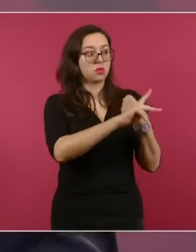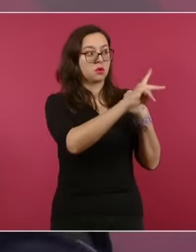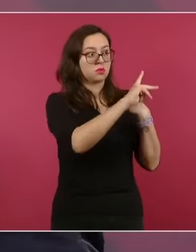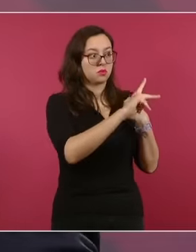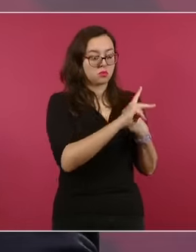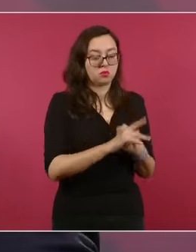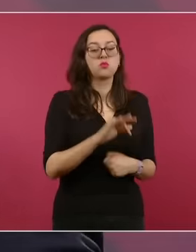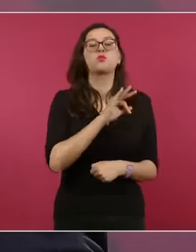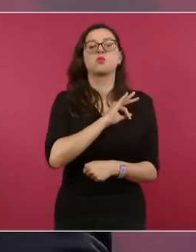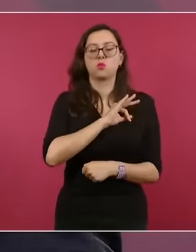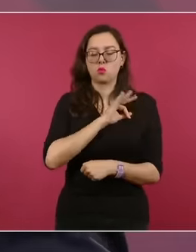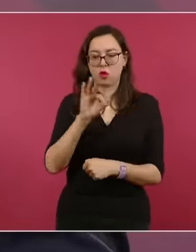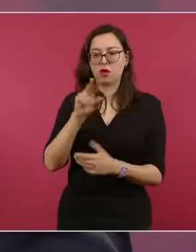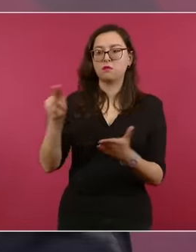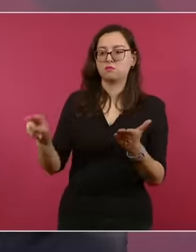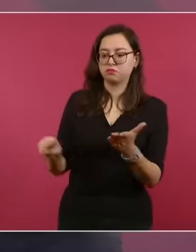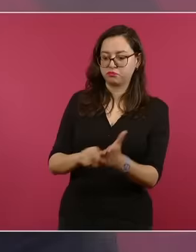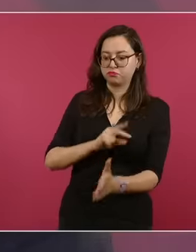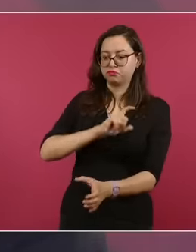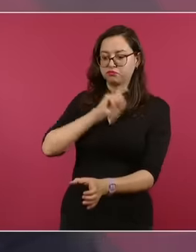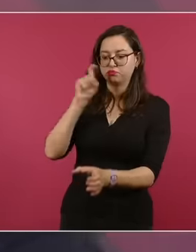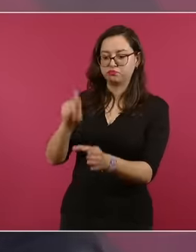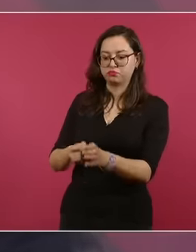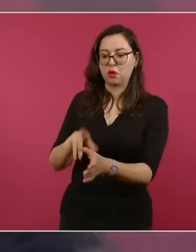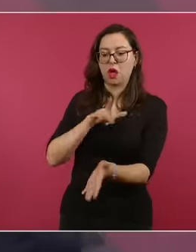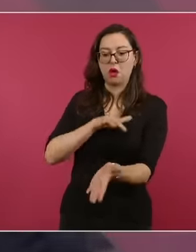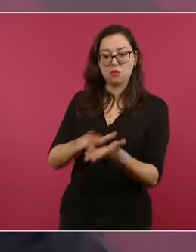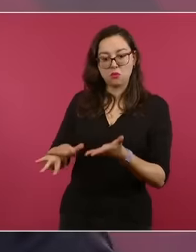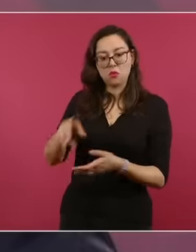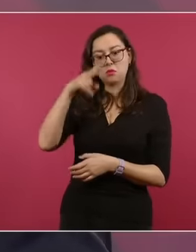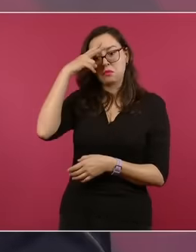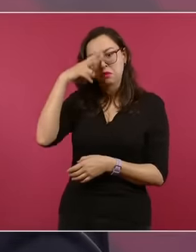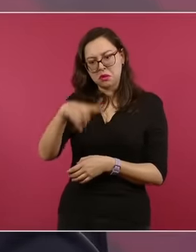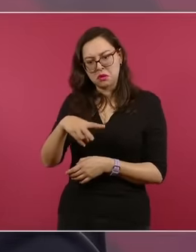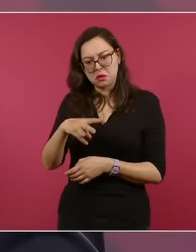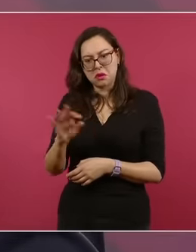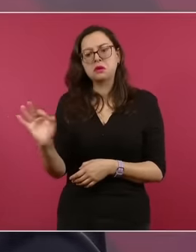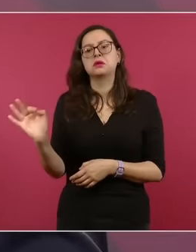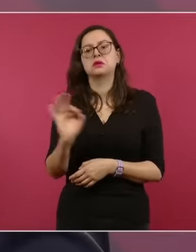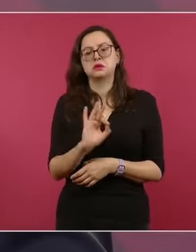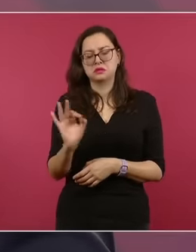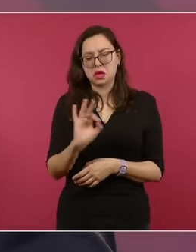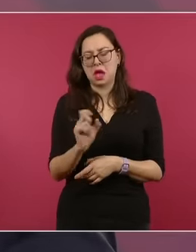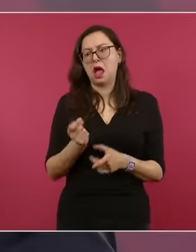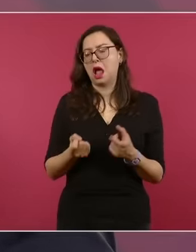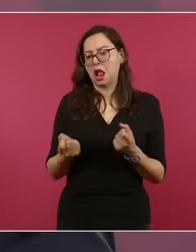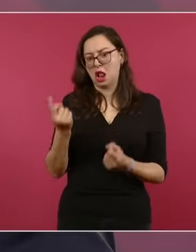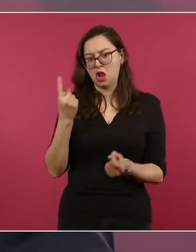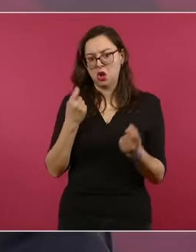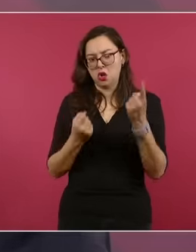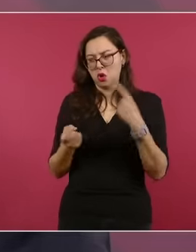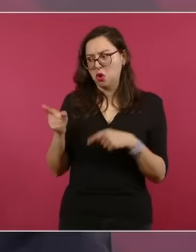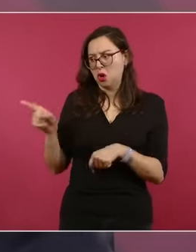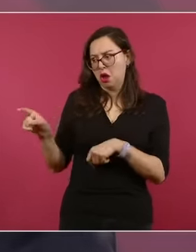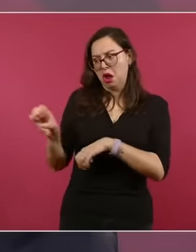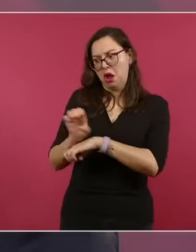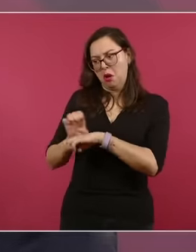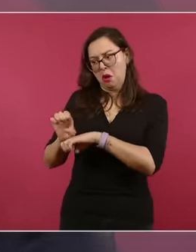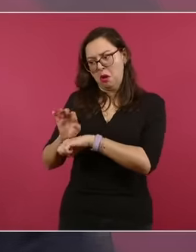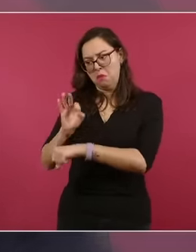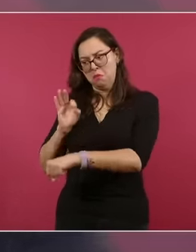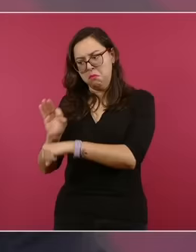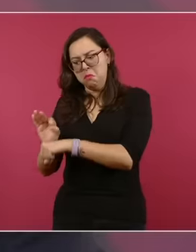intervenir, pueden apoyar los argumentos de México. Habrá quienes apoyen los argumentos de Ecuador, pero estamos seguros